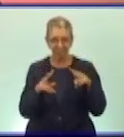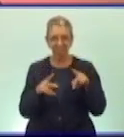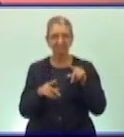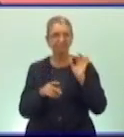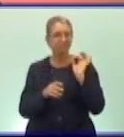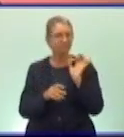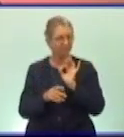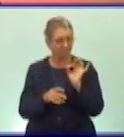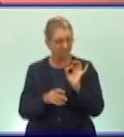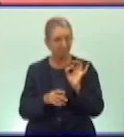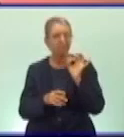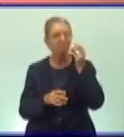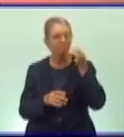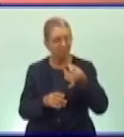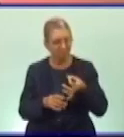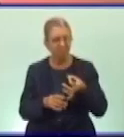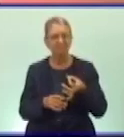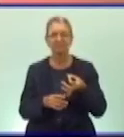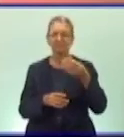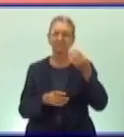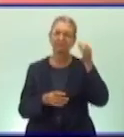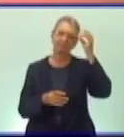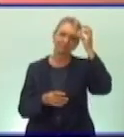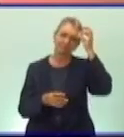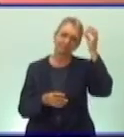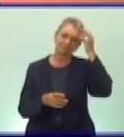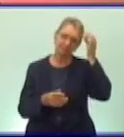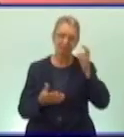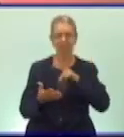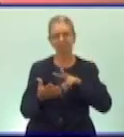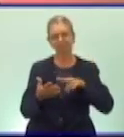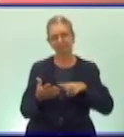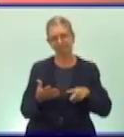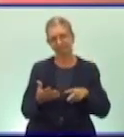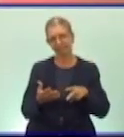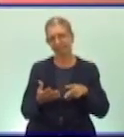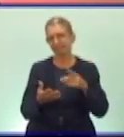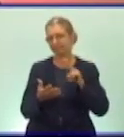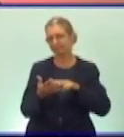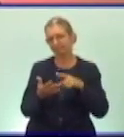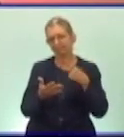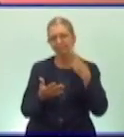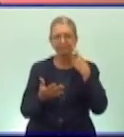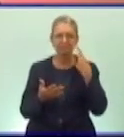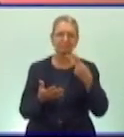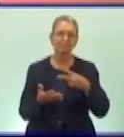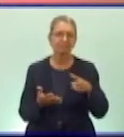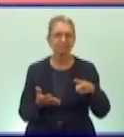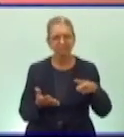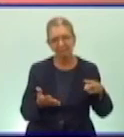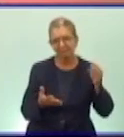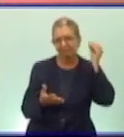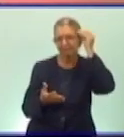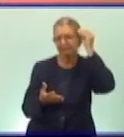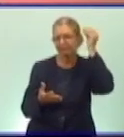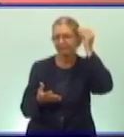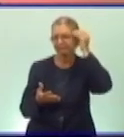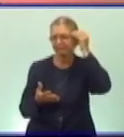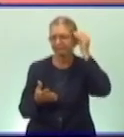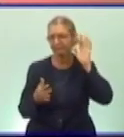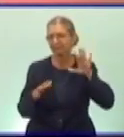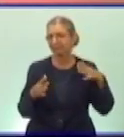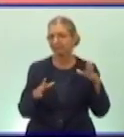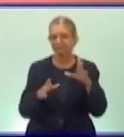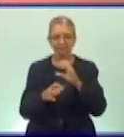lengua española también porque pueden leer, interpretar, aprender todo lo que está